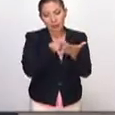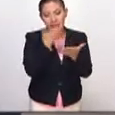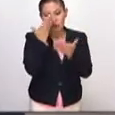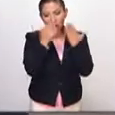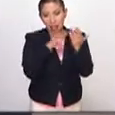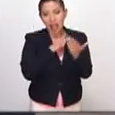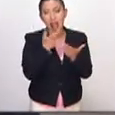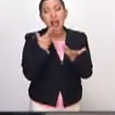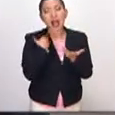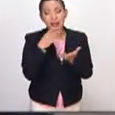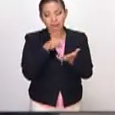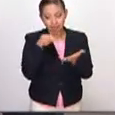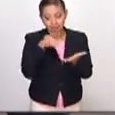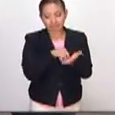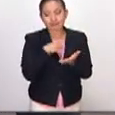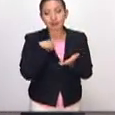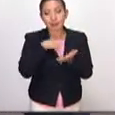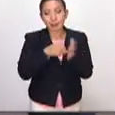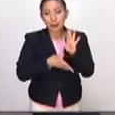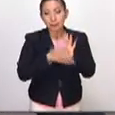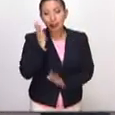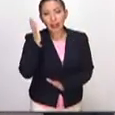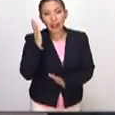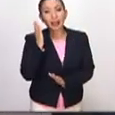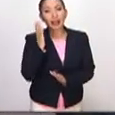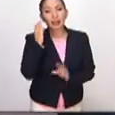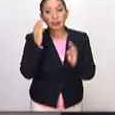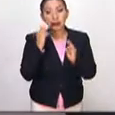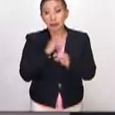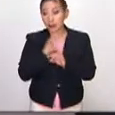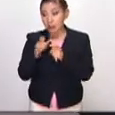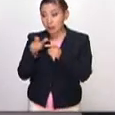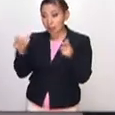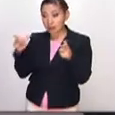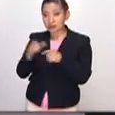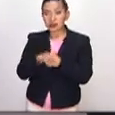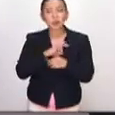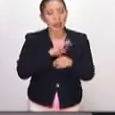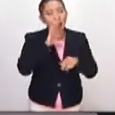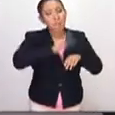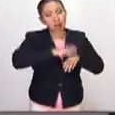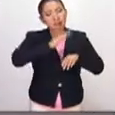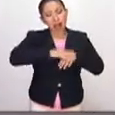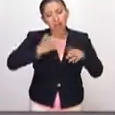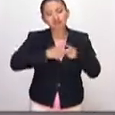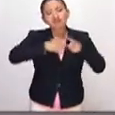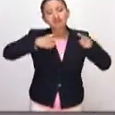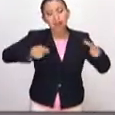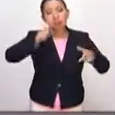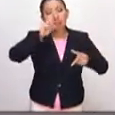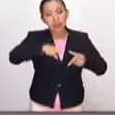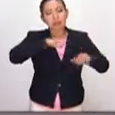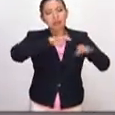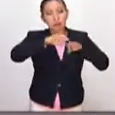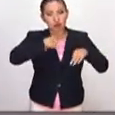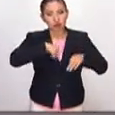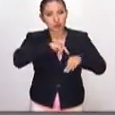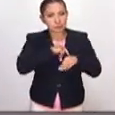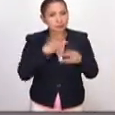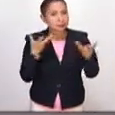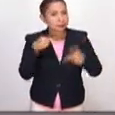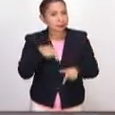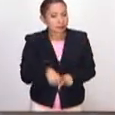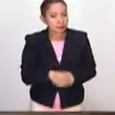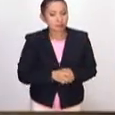programas, pues están establecidos todavía estos temas. Se podría incrementar, se debería incrementar la presencia. incrementar y es parte del trabajo que